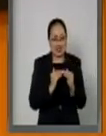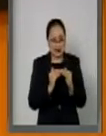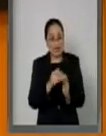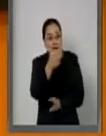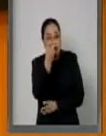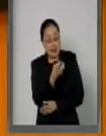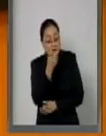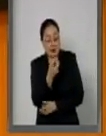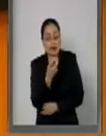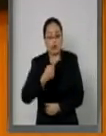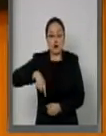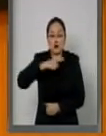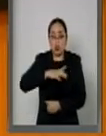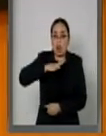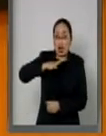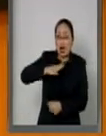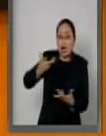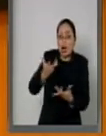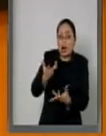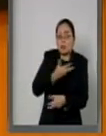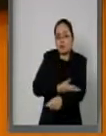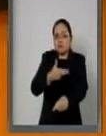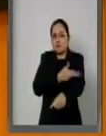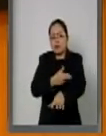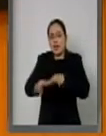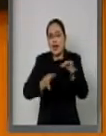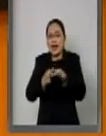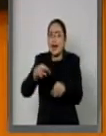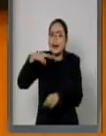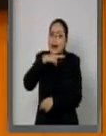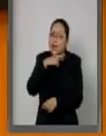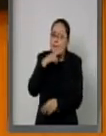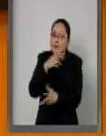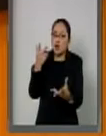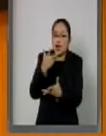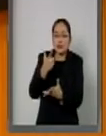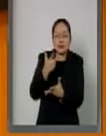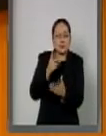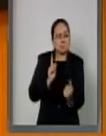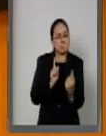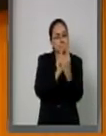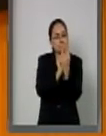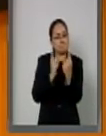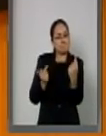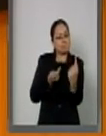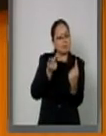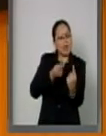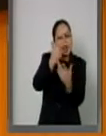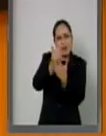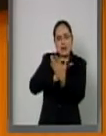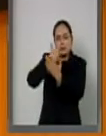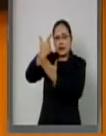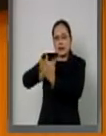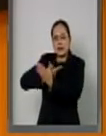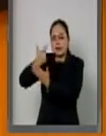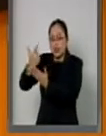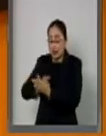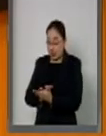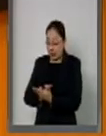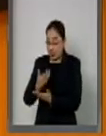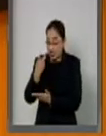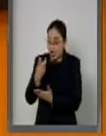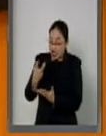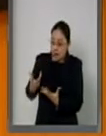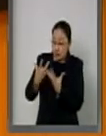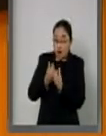caso, nos hemos dado la tarea con celeridad de levantar padrones que son públicos y que se levantaron al